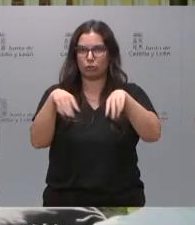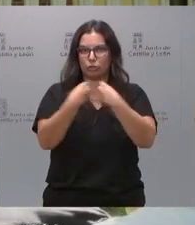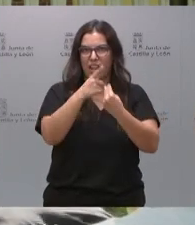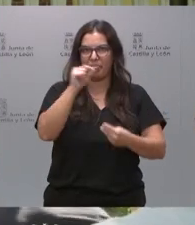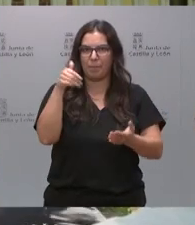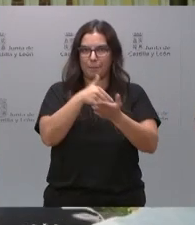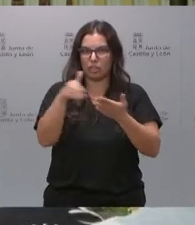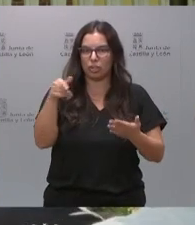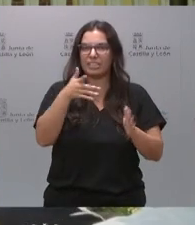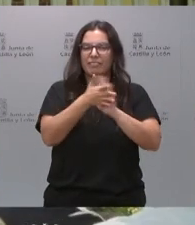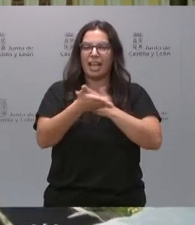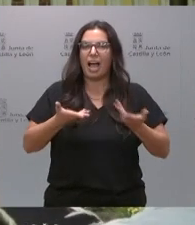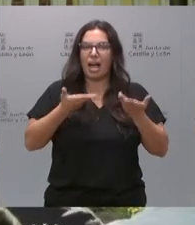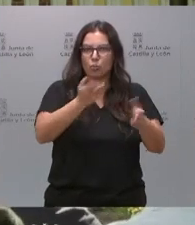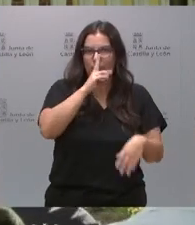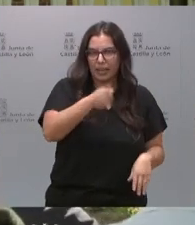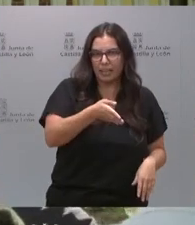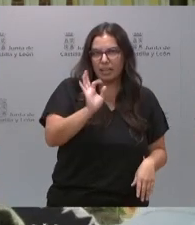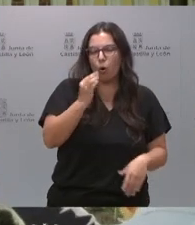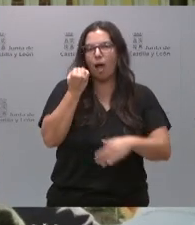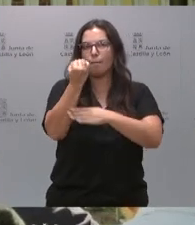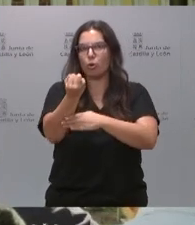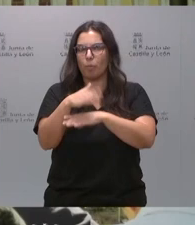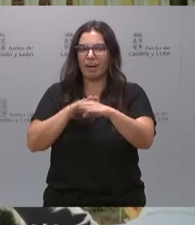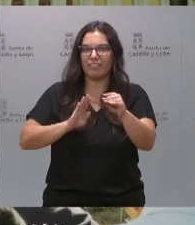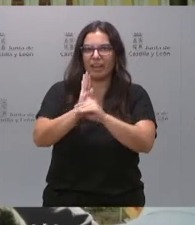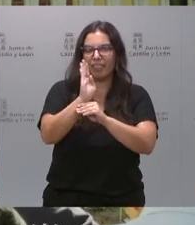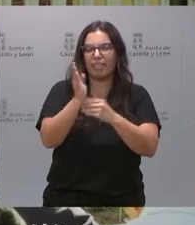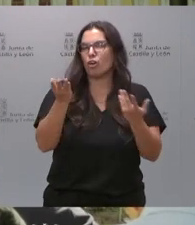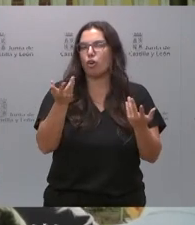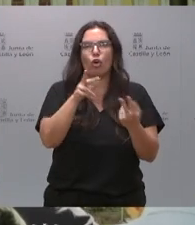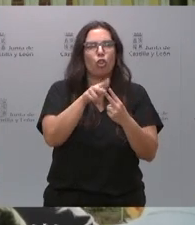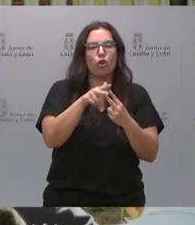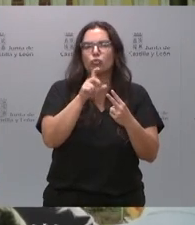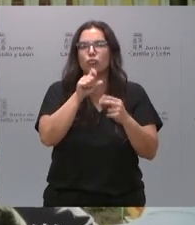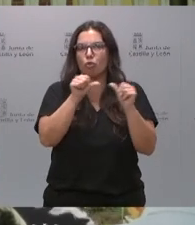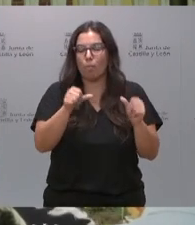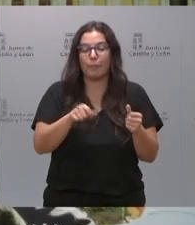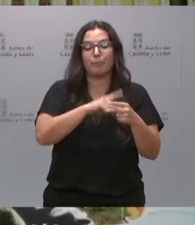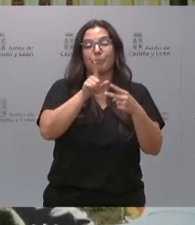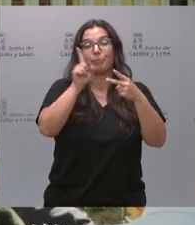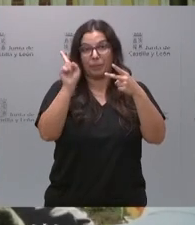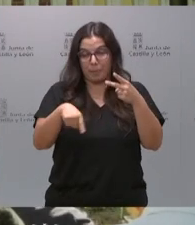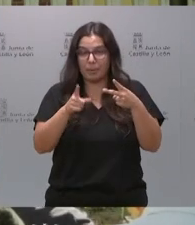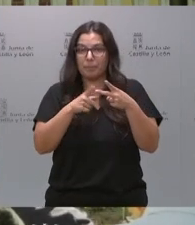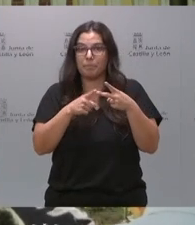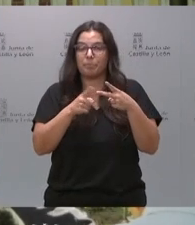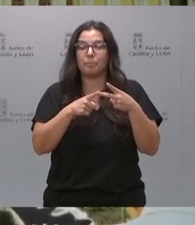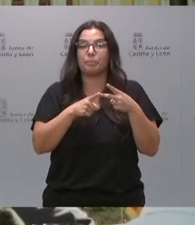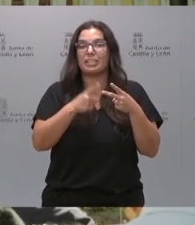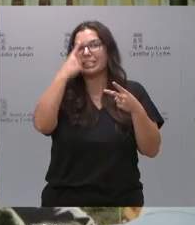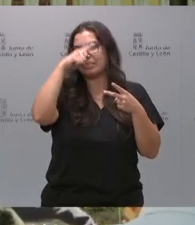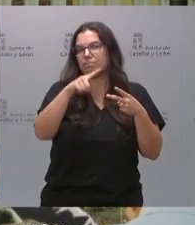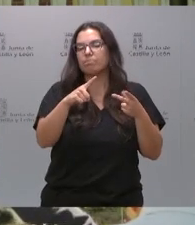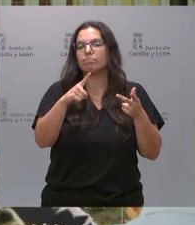No sé si van a ser ayudas directas, van a ser apoyo a la financiación, ambas cosas. Y, por otro lado, saber si